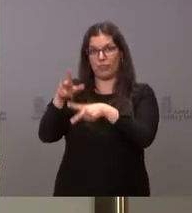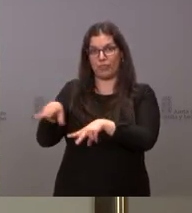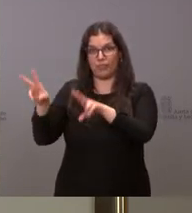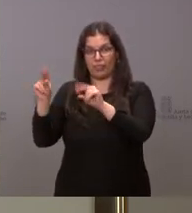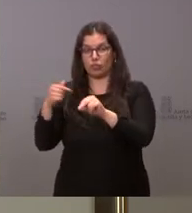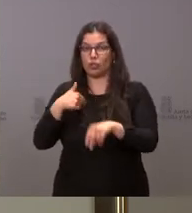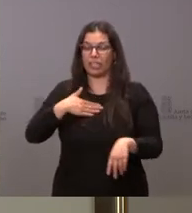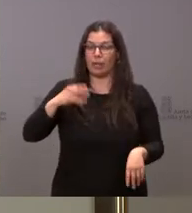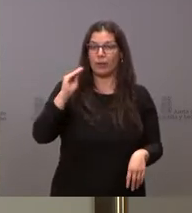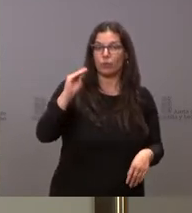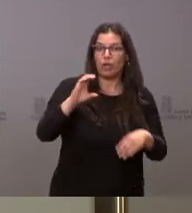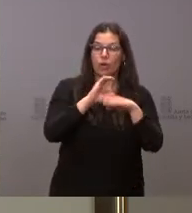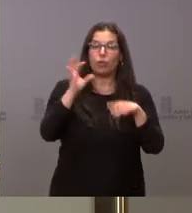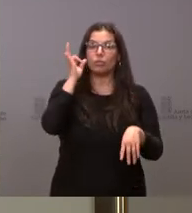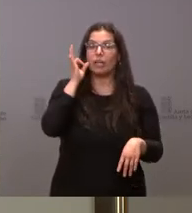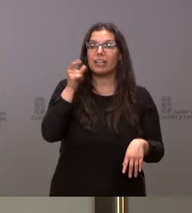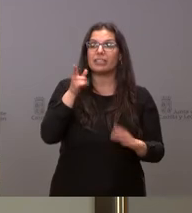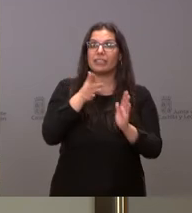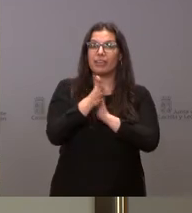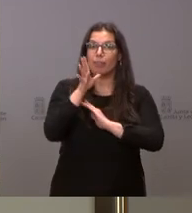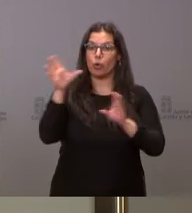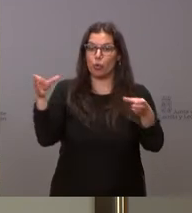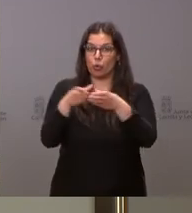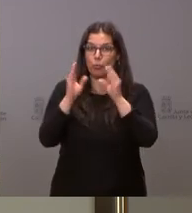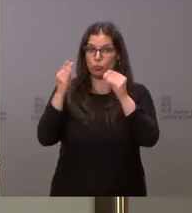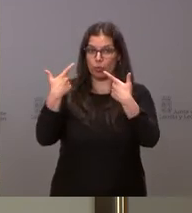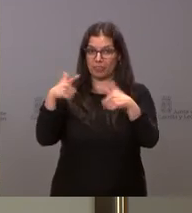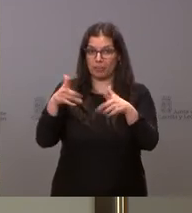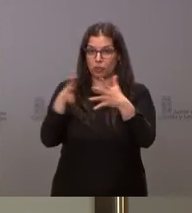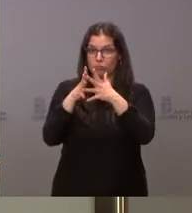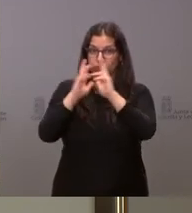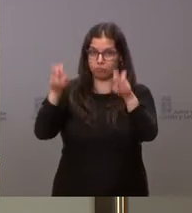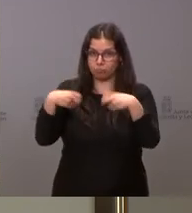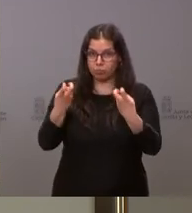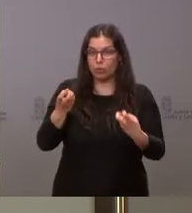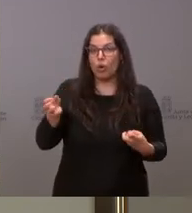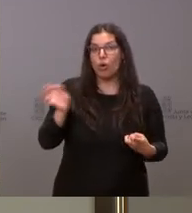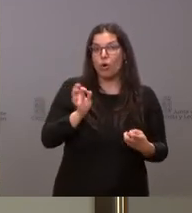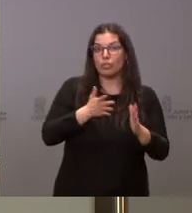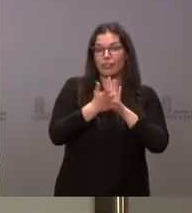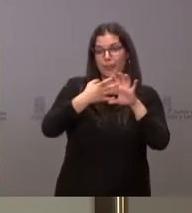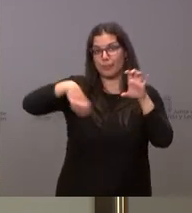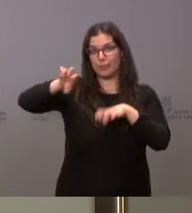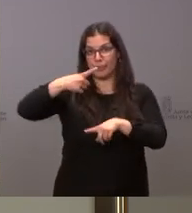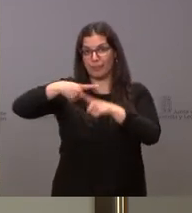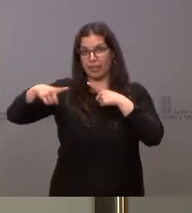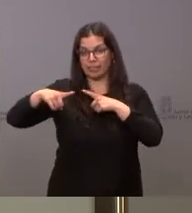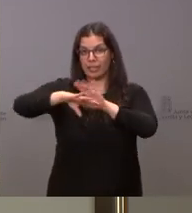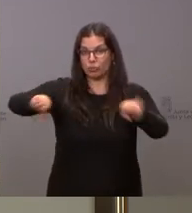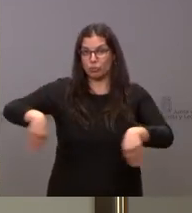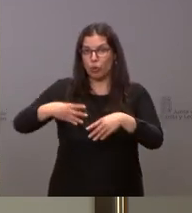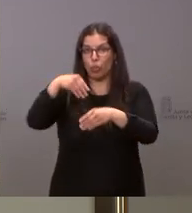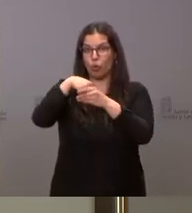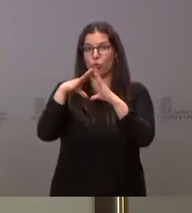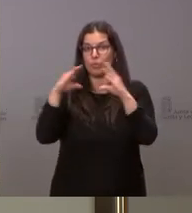preguntar a la consejera si obedece a una remodelación de su departamento, si se va a reconvertir en otro departamento que lleve todos los temas de